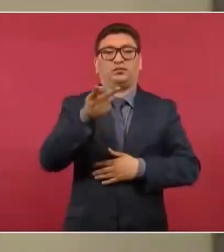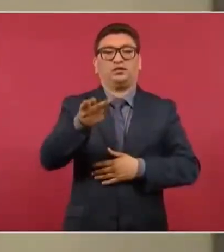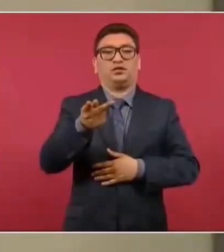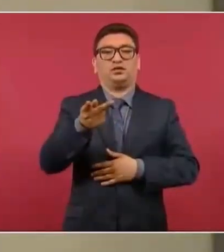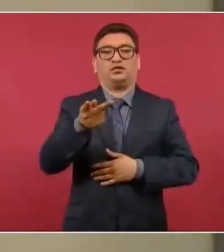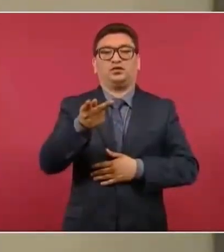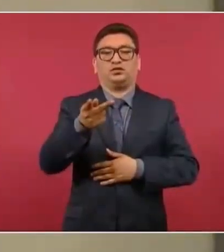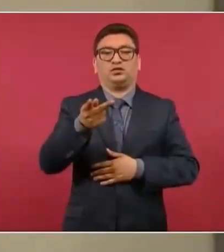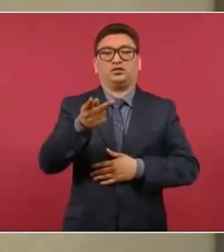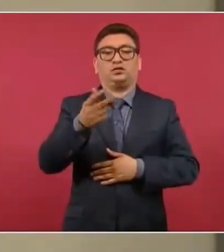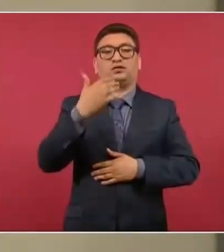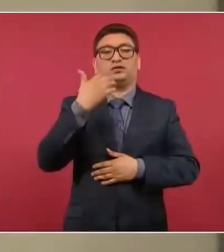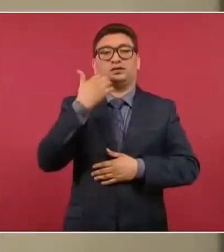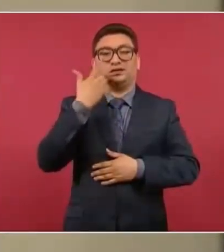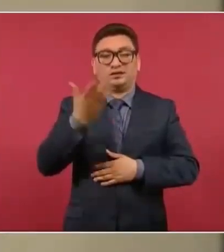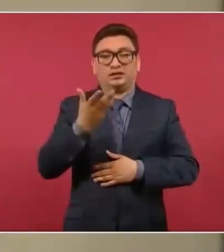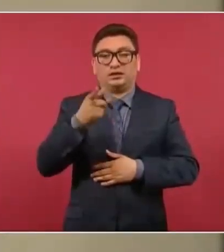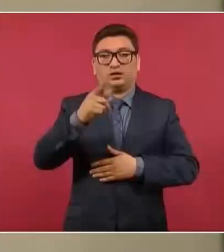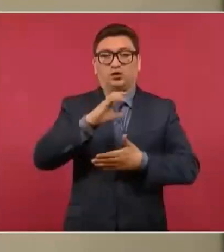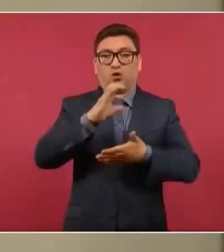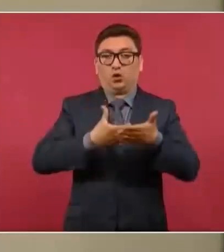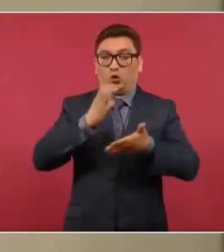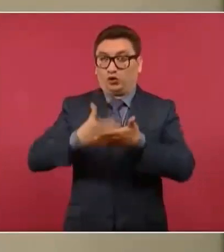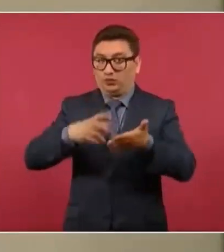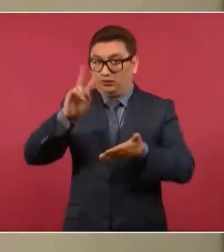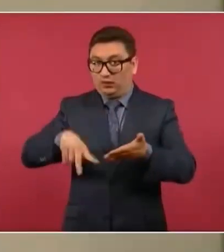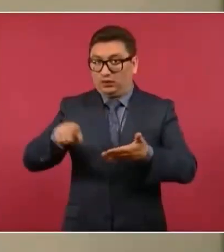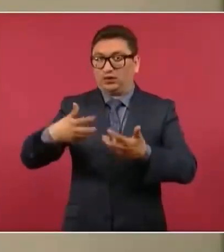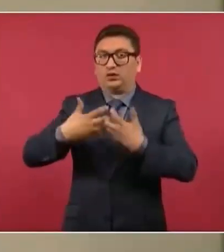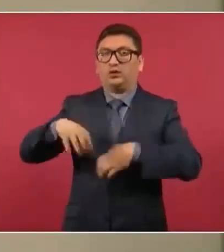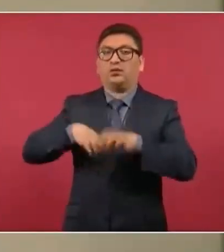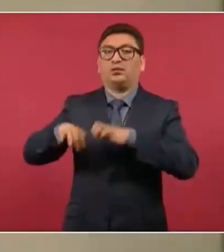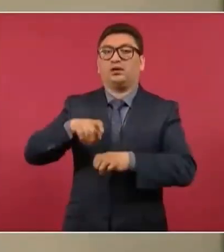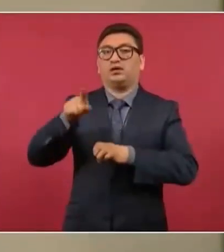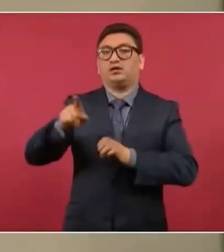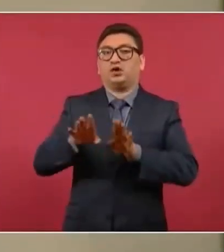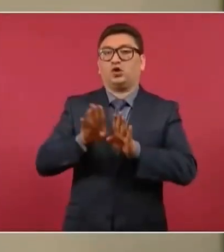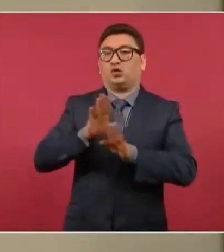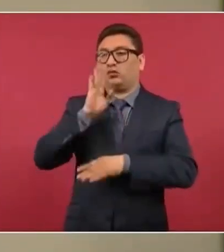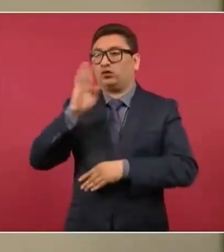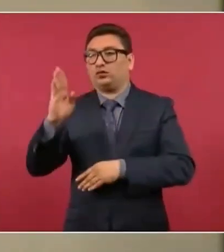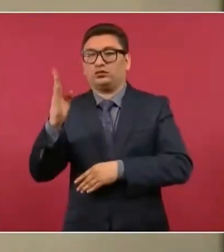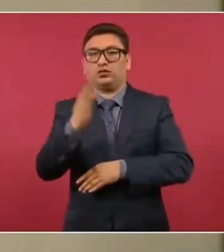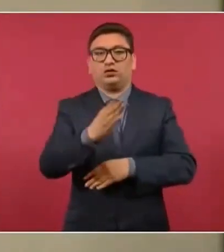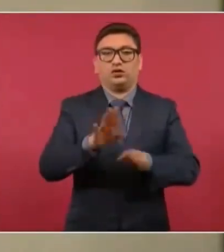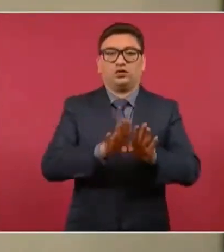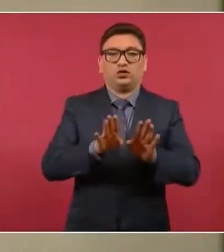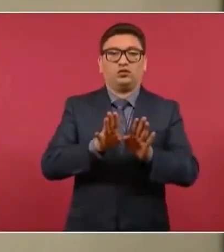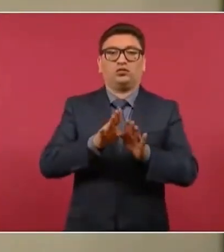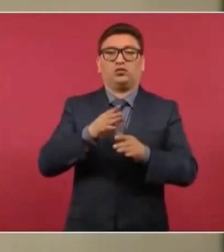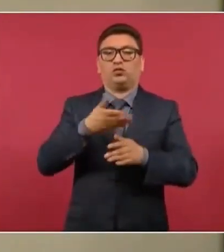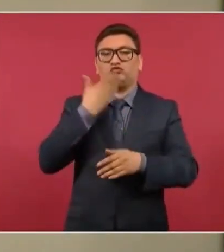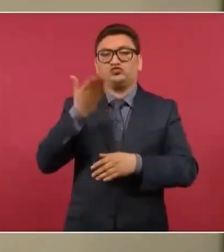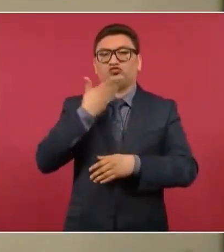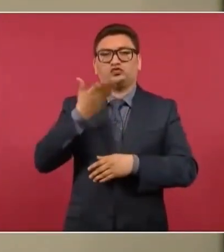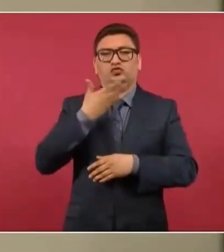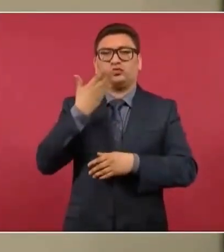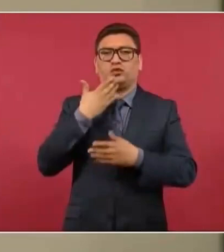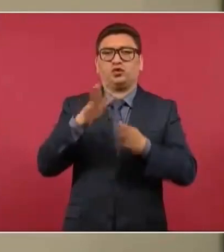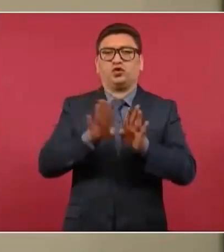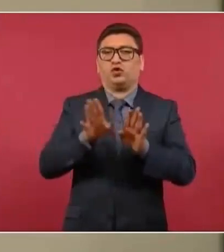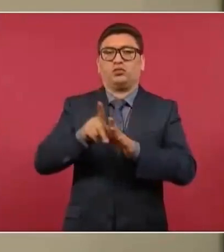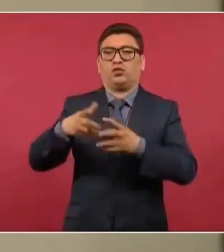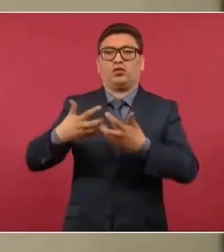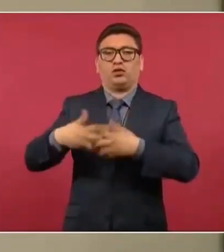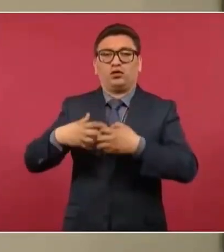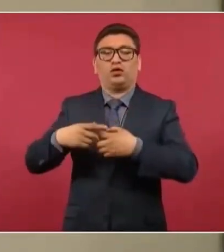si se tienen este tipo de contratos, porque es una empresa que funciona como intermediaria. En muchos casos ni siquiera tienen la